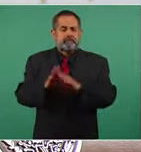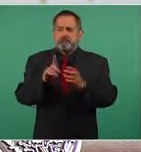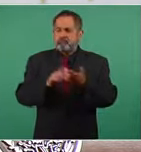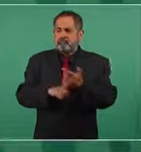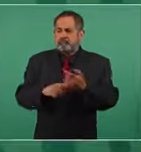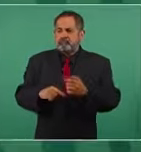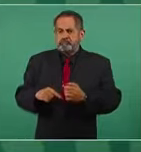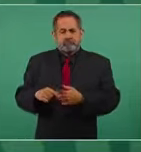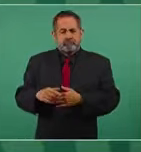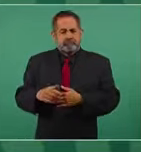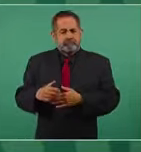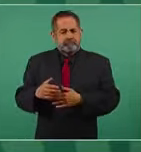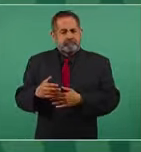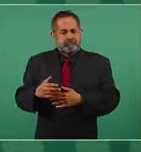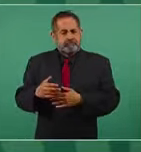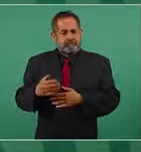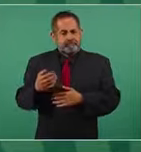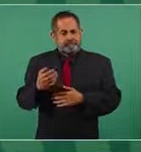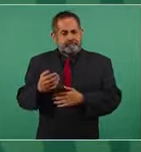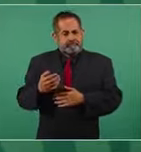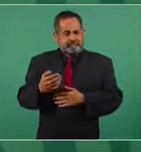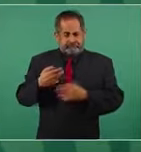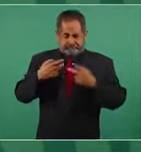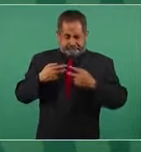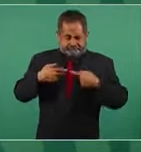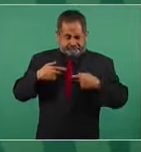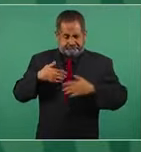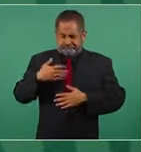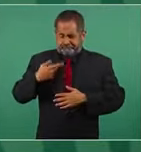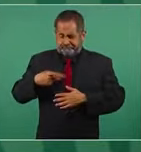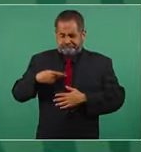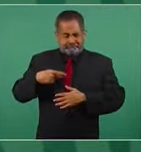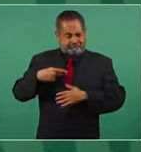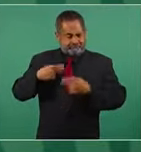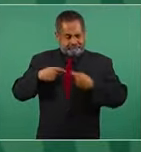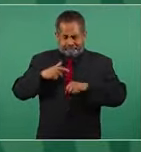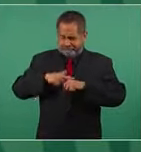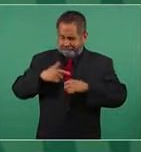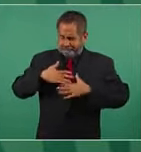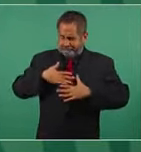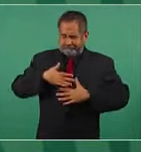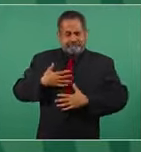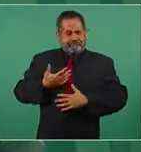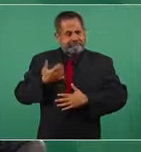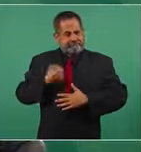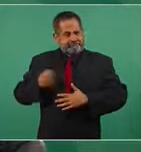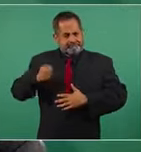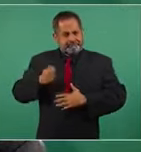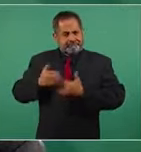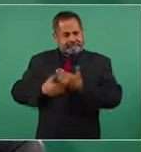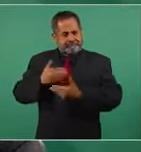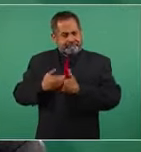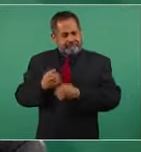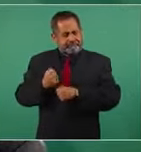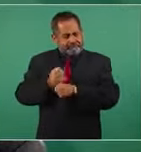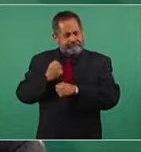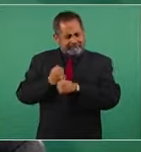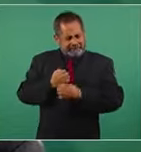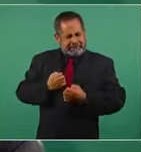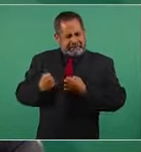en lo personal de cada deportista que trabaja mucho,